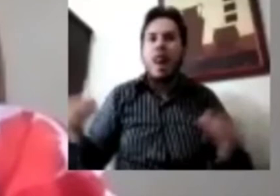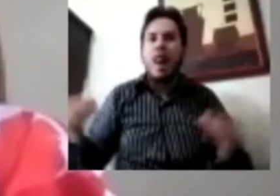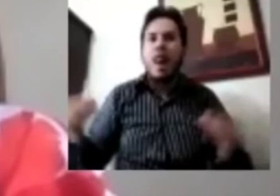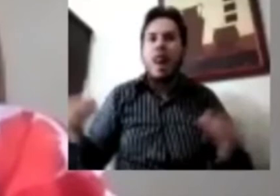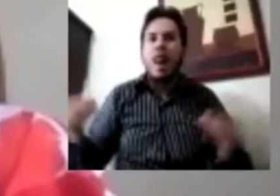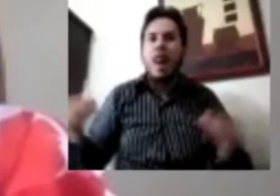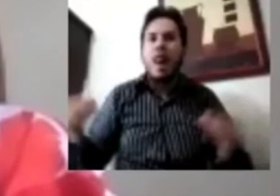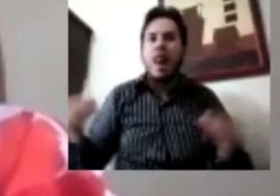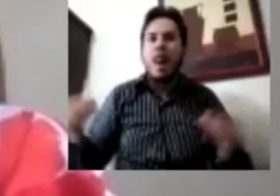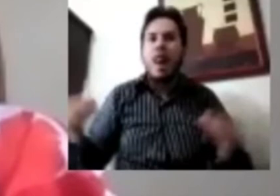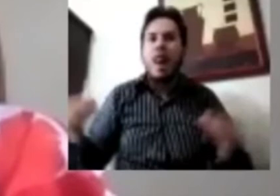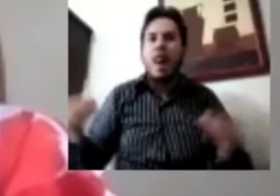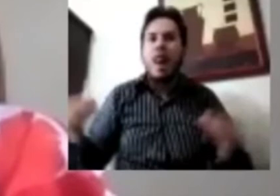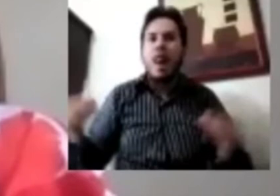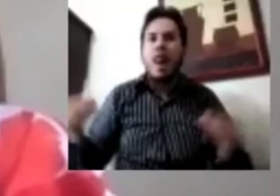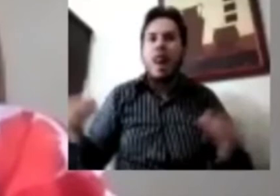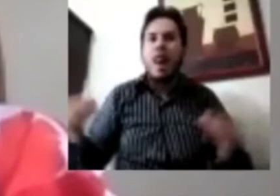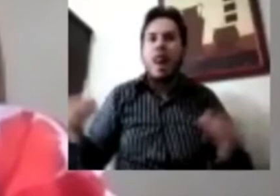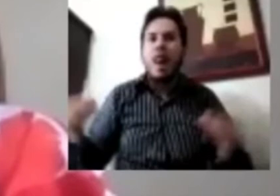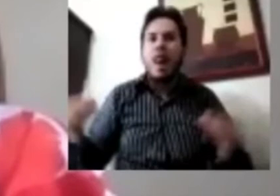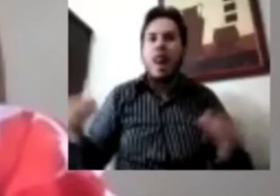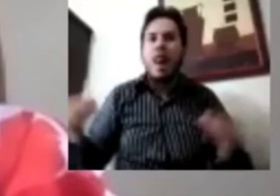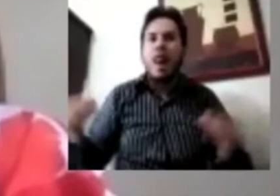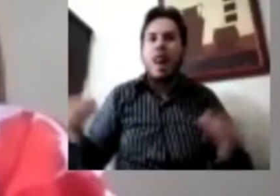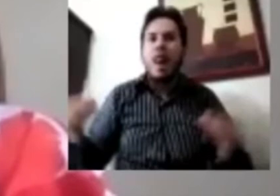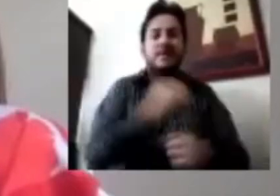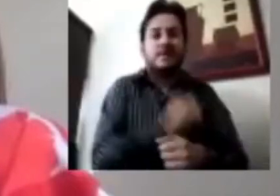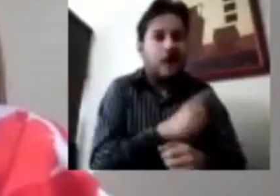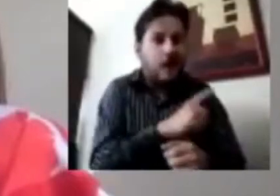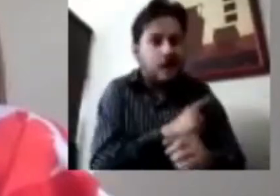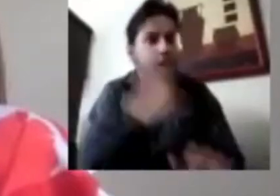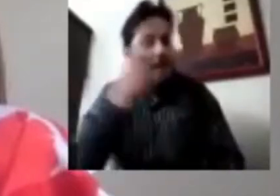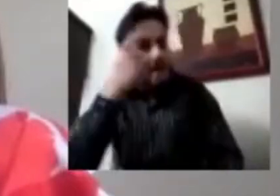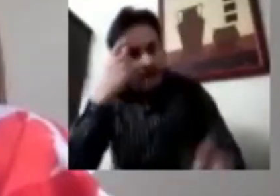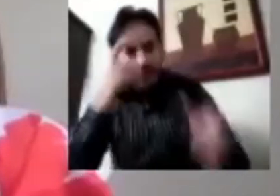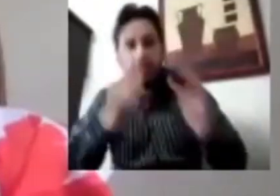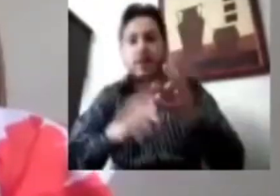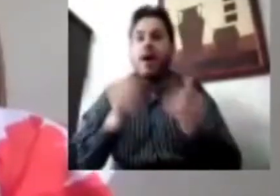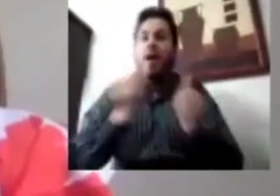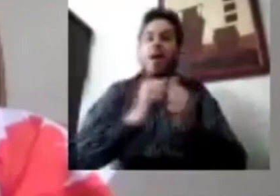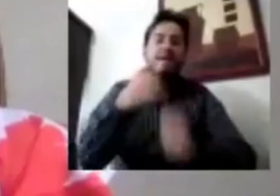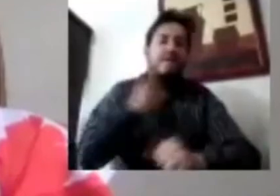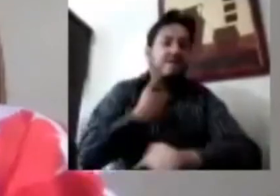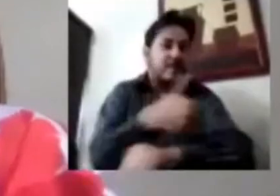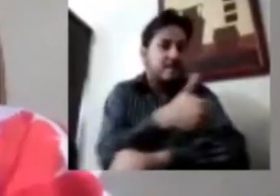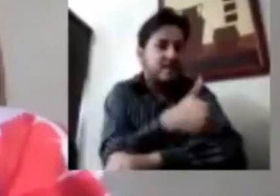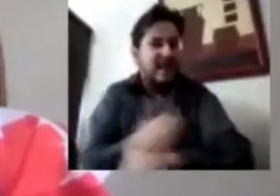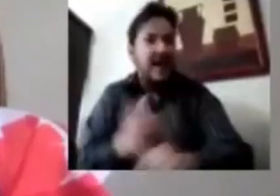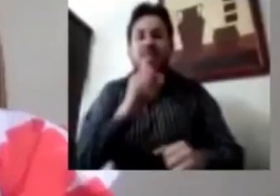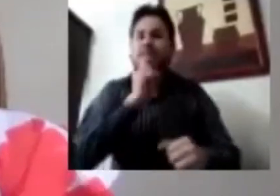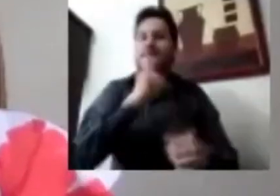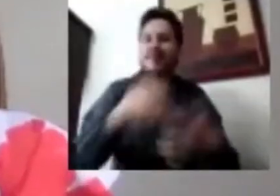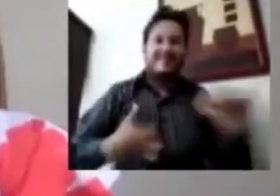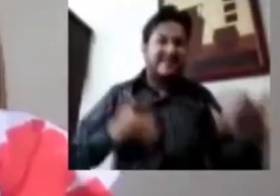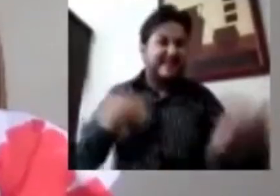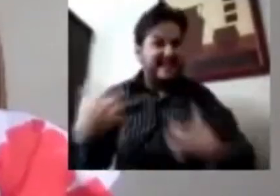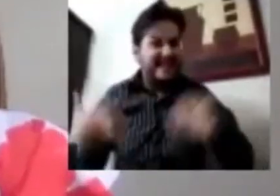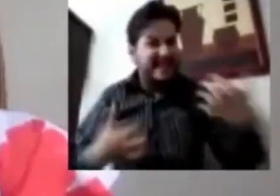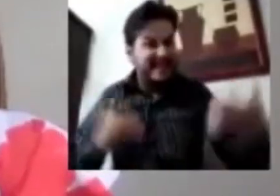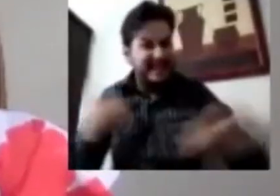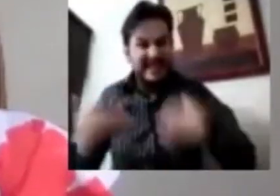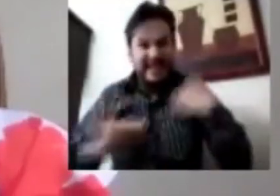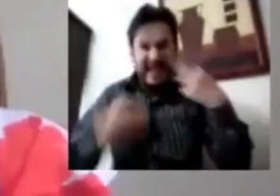física, no solo propia, sino también de familiares y de amigos, esta frustración por tener restricción a la